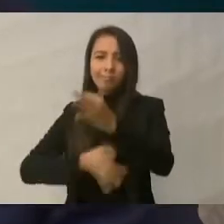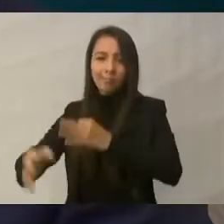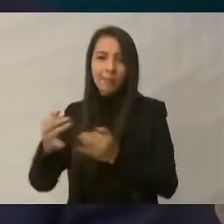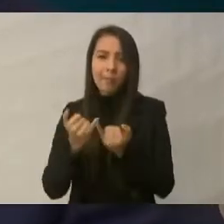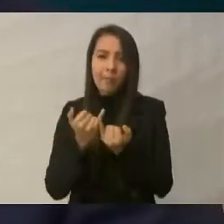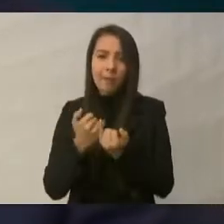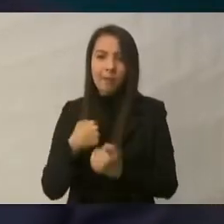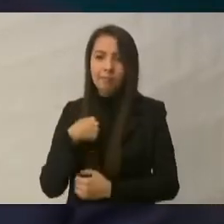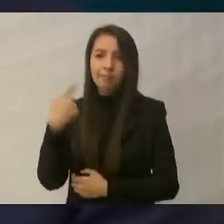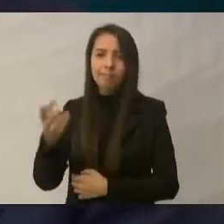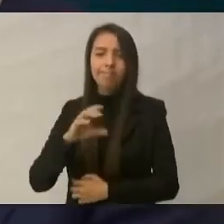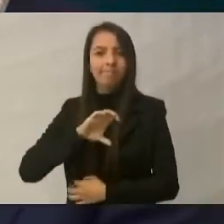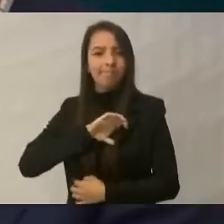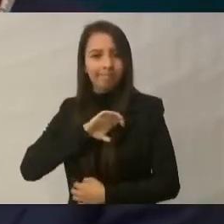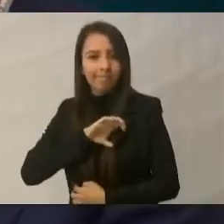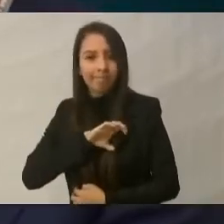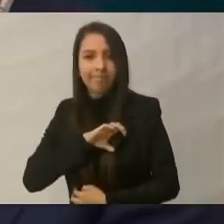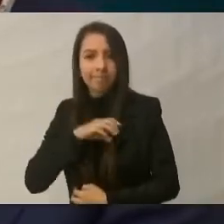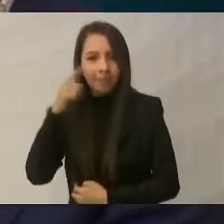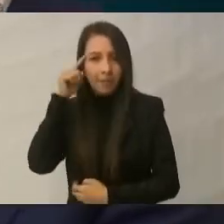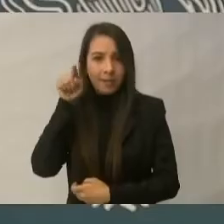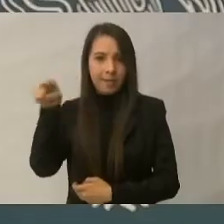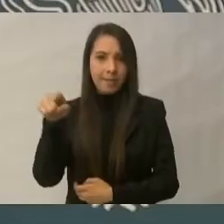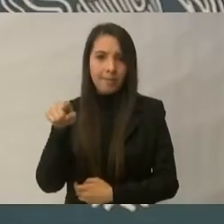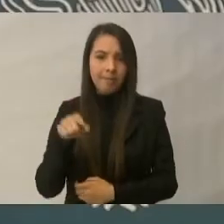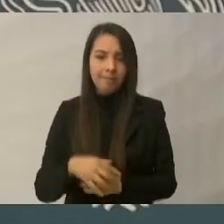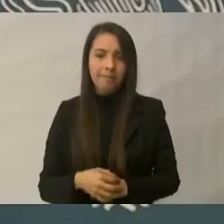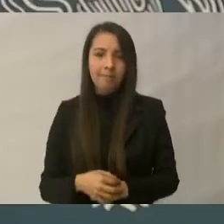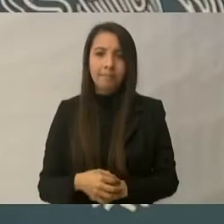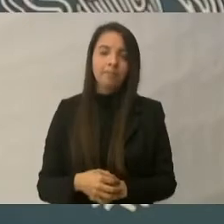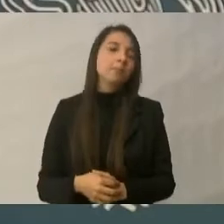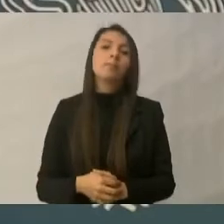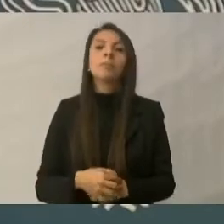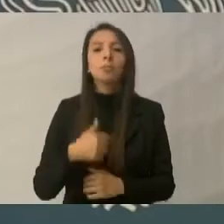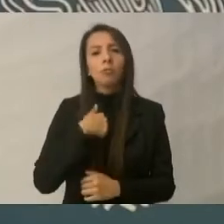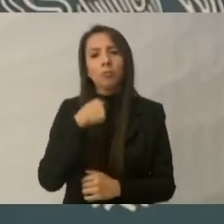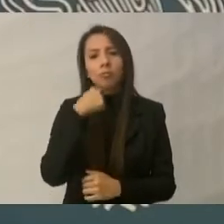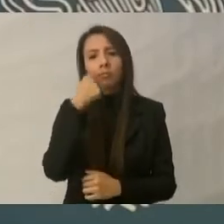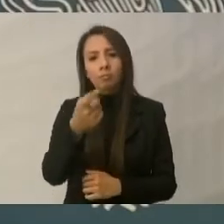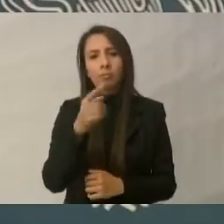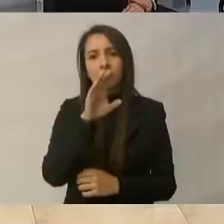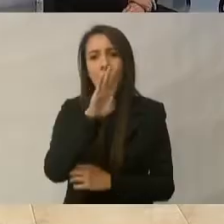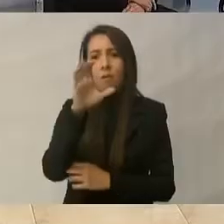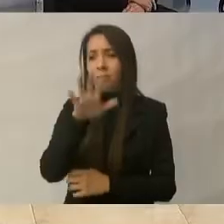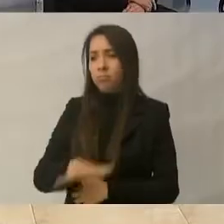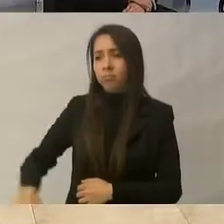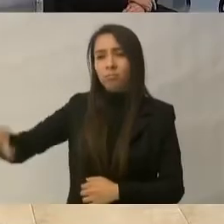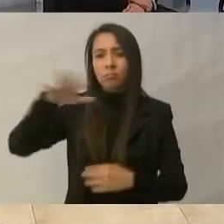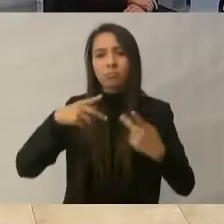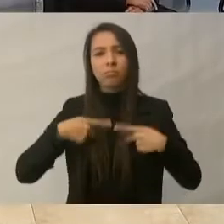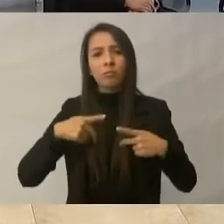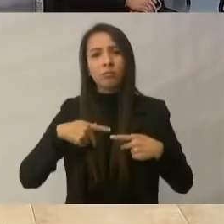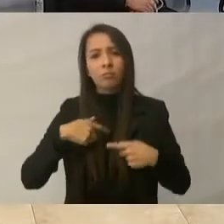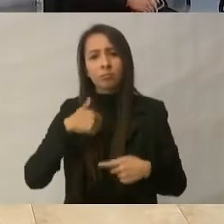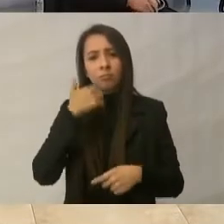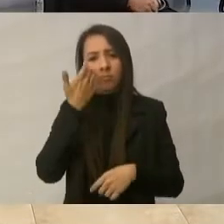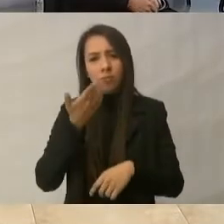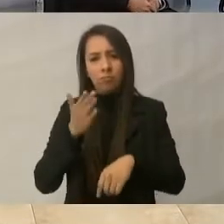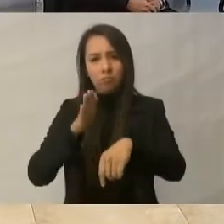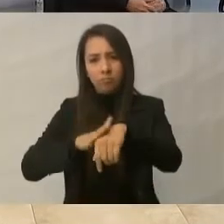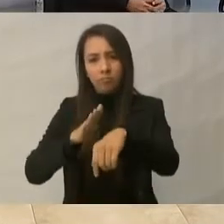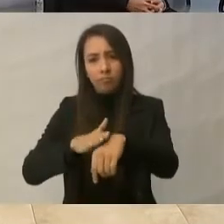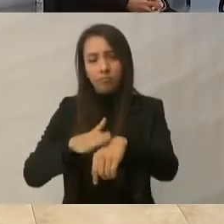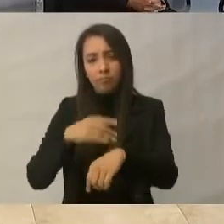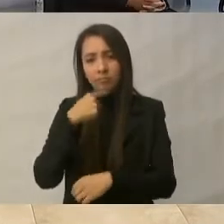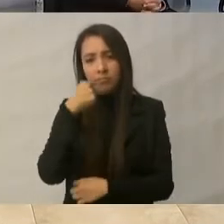corazón hacia usted. Yo le traigo un mensaje de los bajacalifornianos y